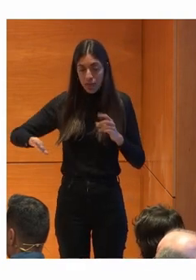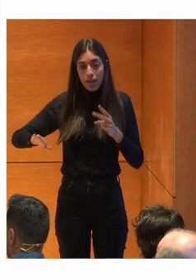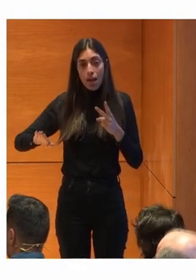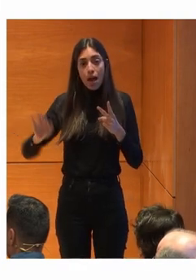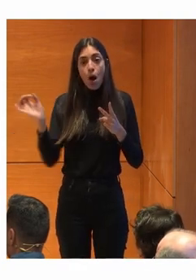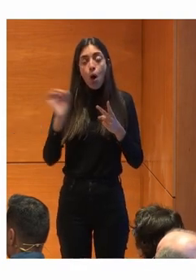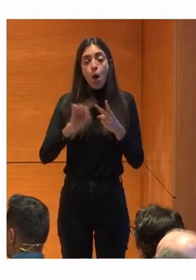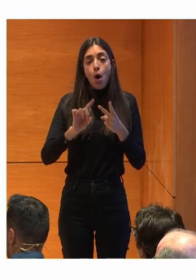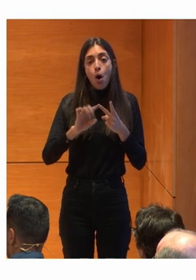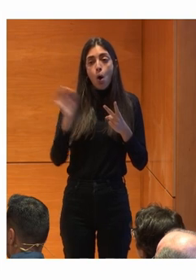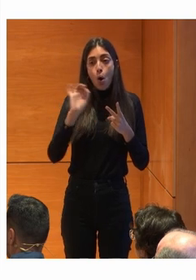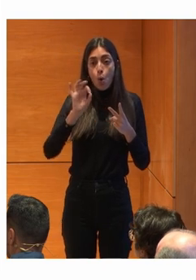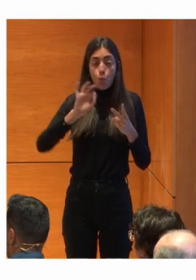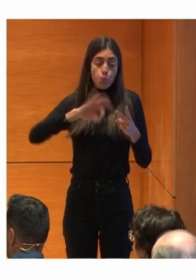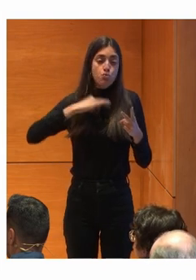han sido De forma